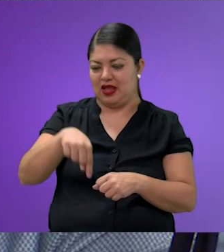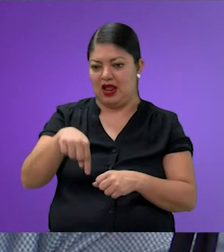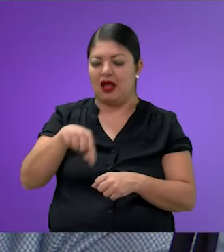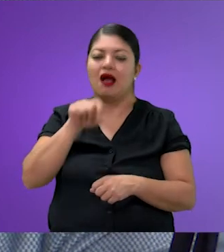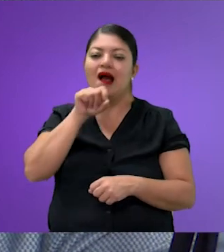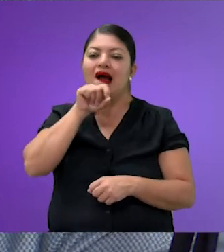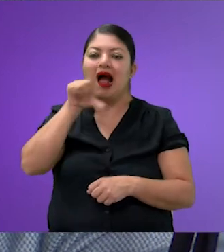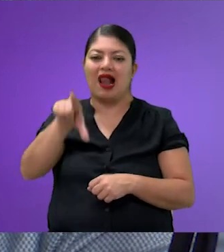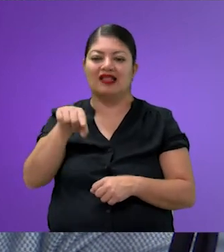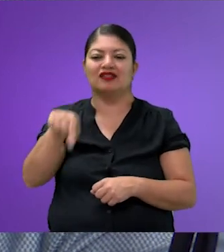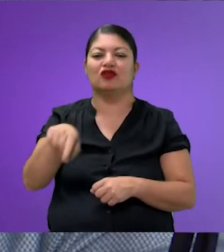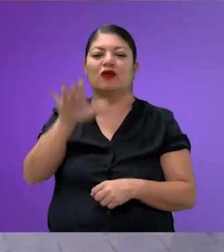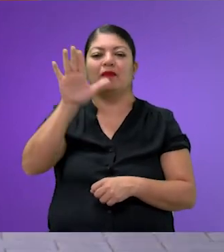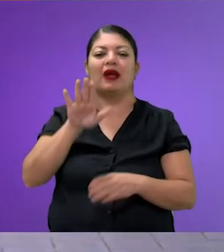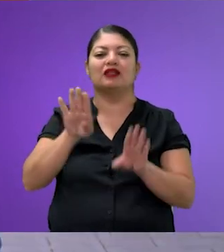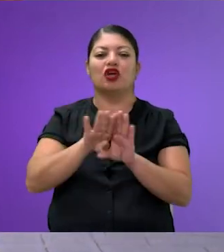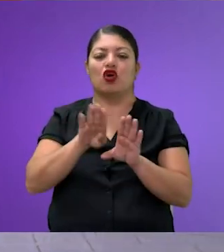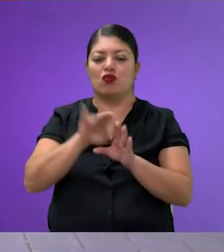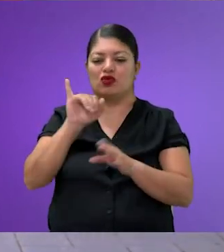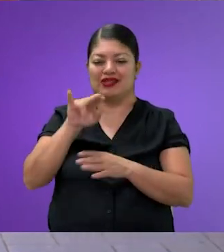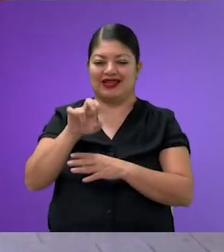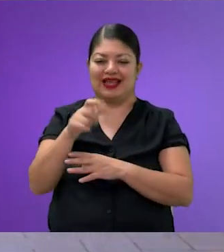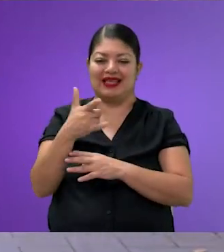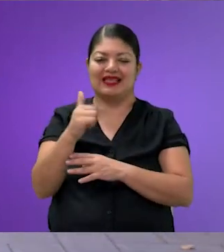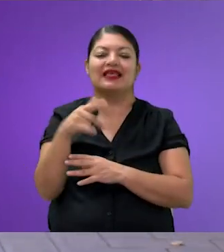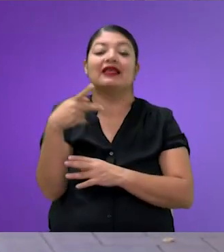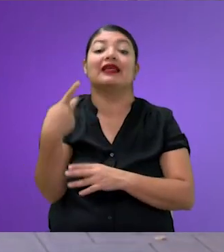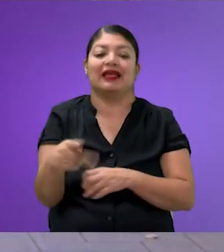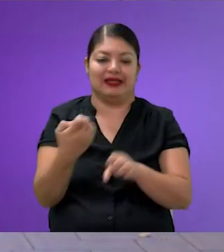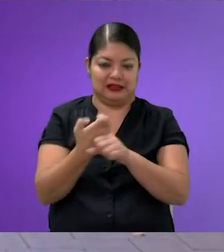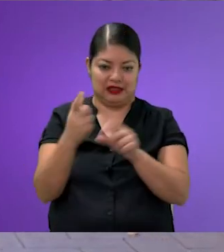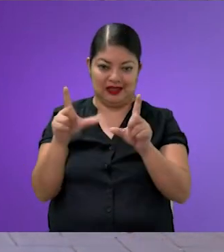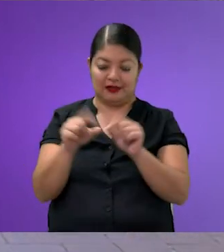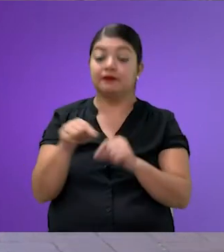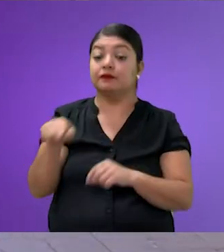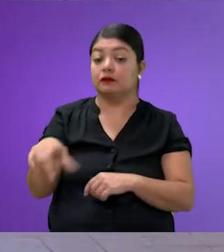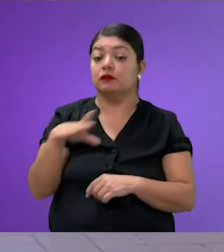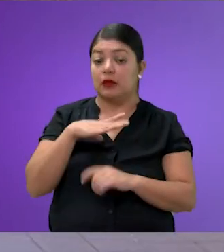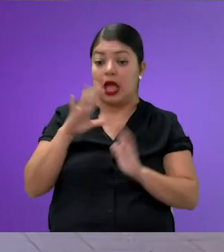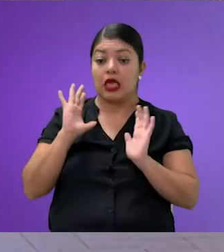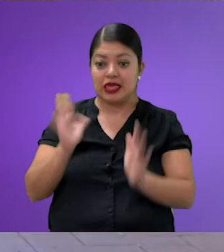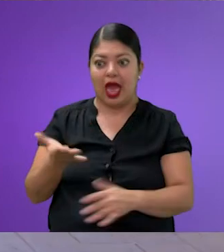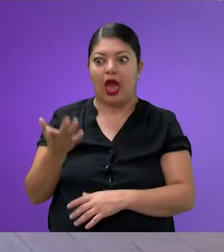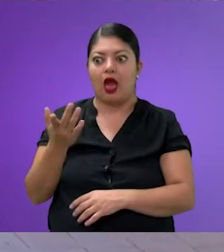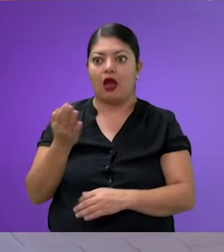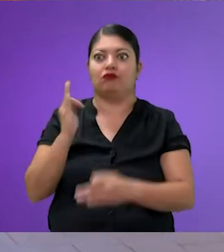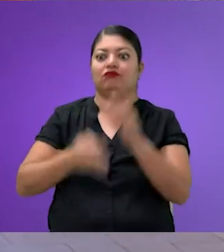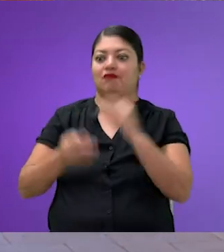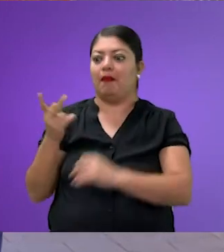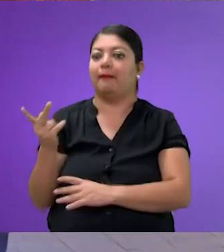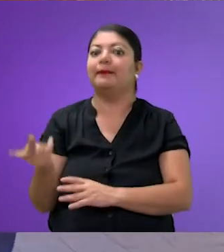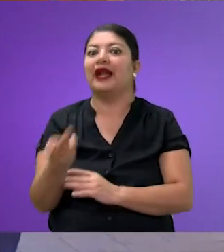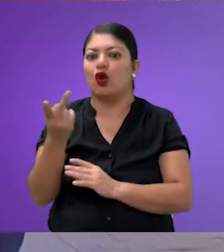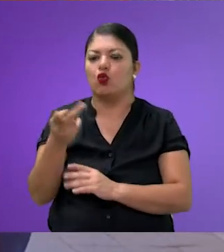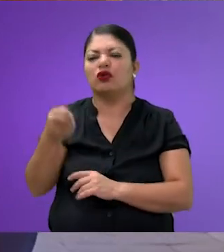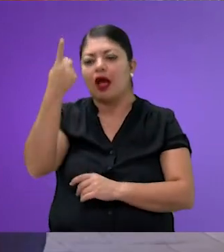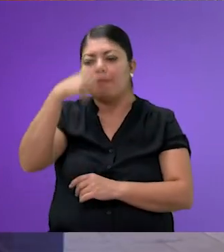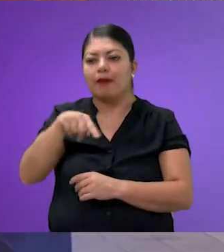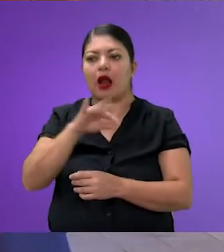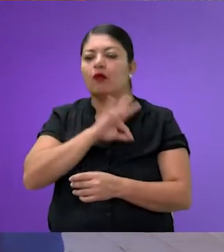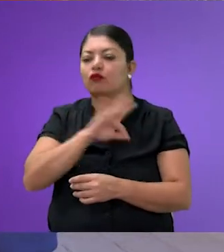hay una especie como de Inegi local. Bueno, efectivamente, ya existe este cuestionamiento que te ayuda a generar la estadística.